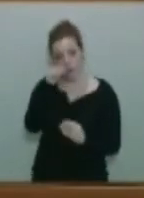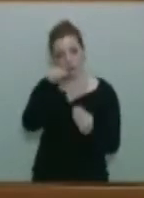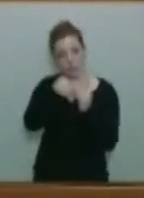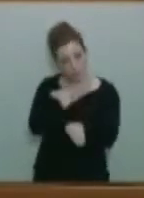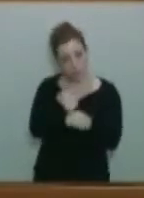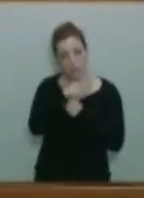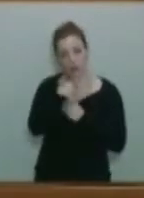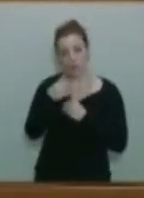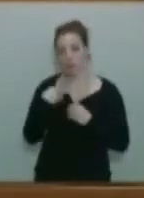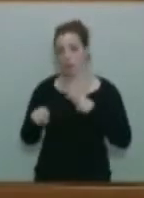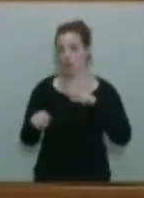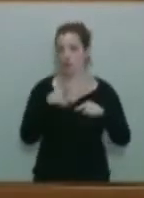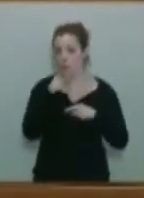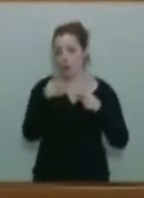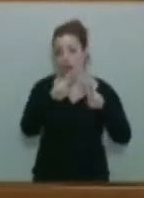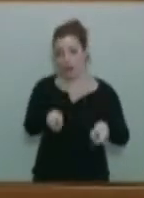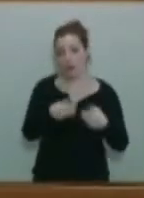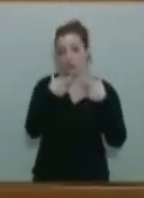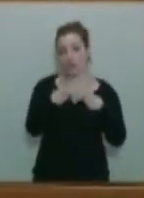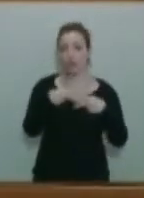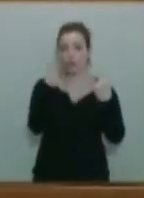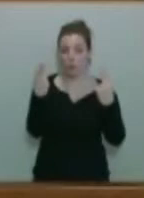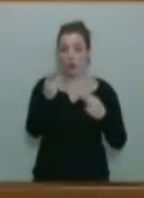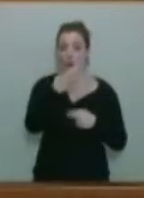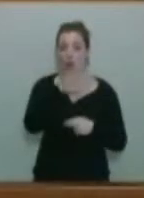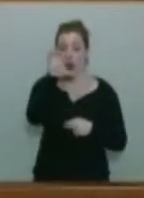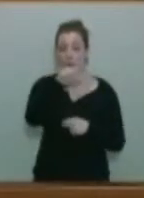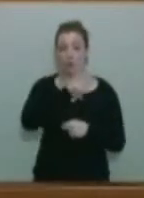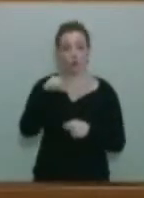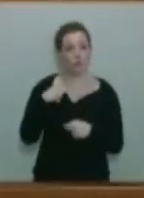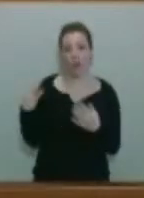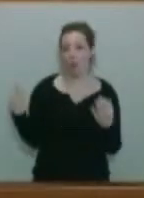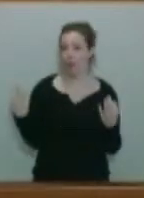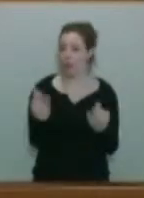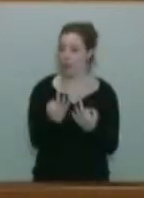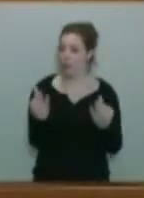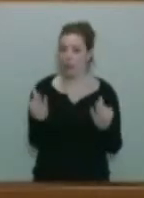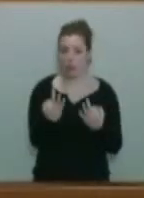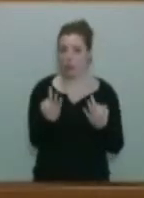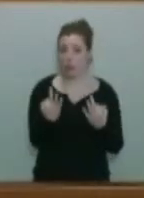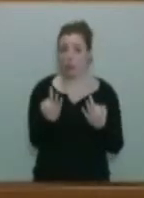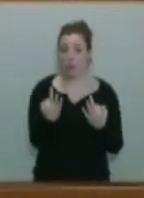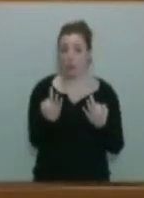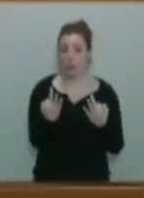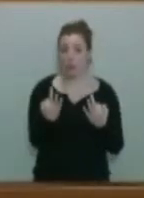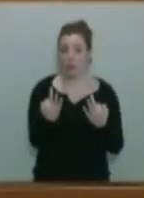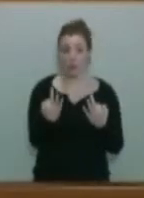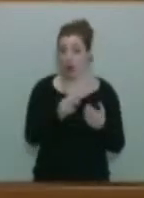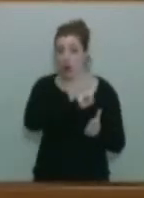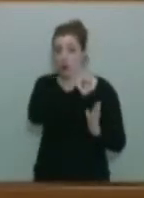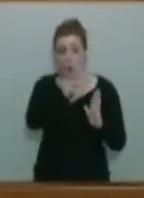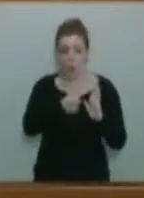Para nosotros la reforma del sector público autonómico debería haberse realizado de manera integral,